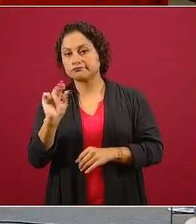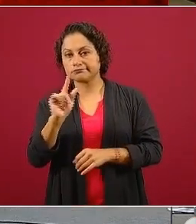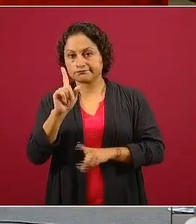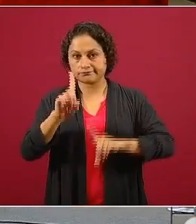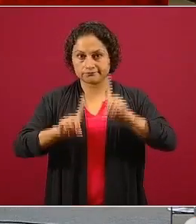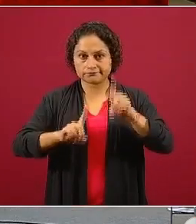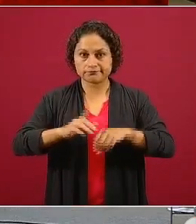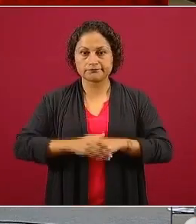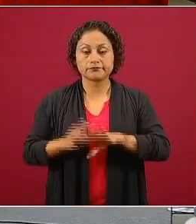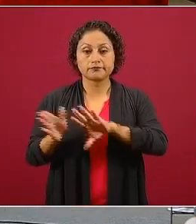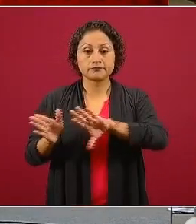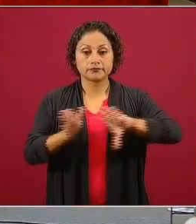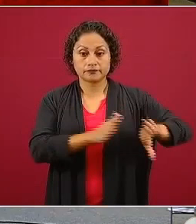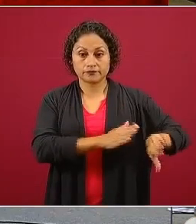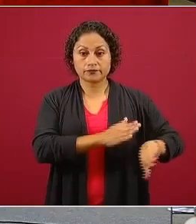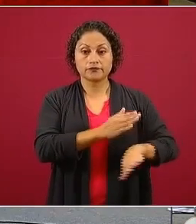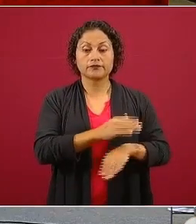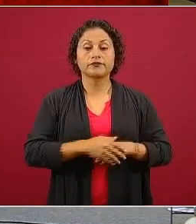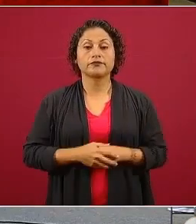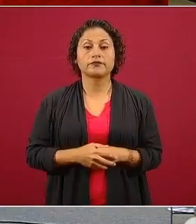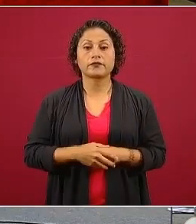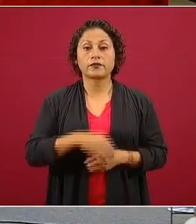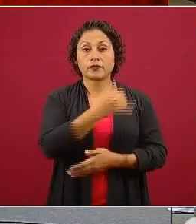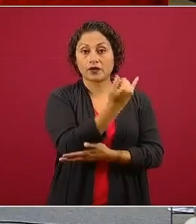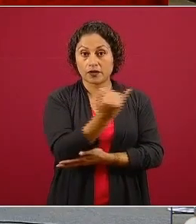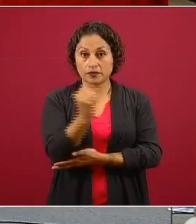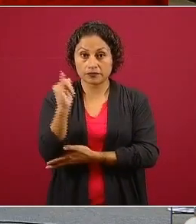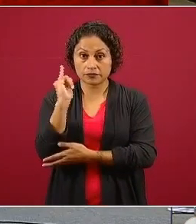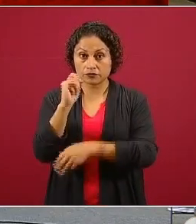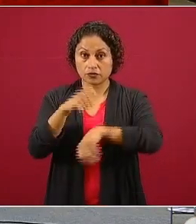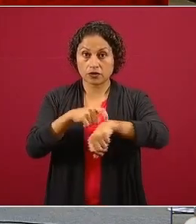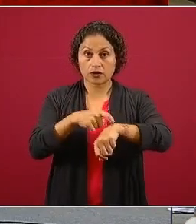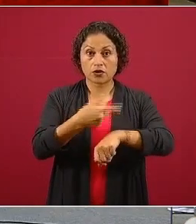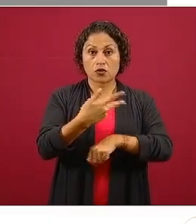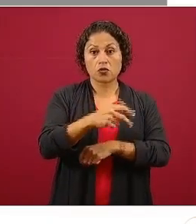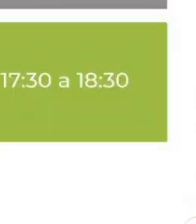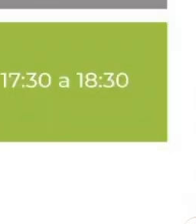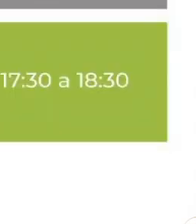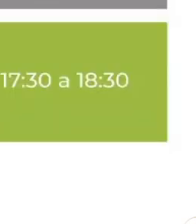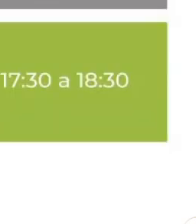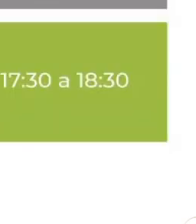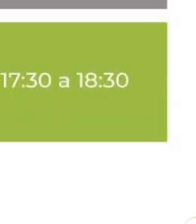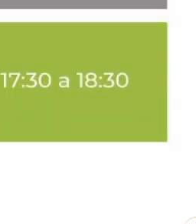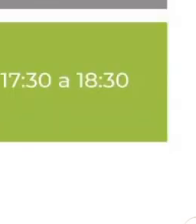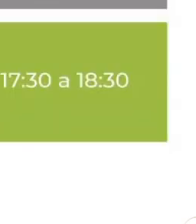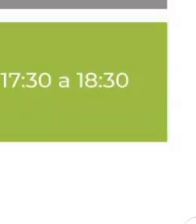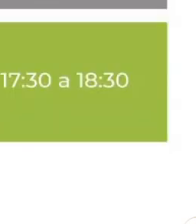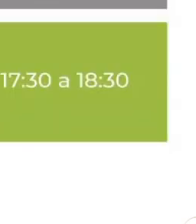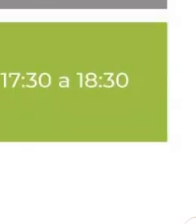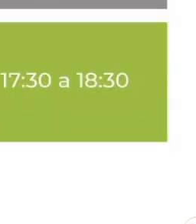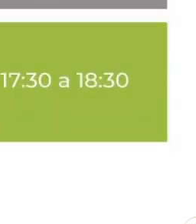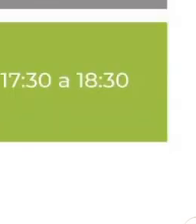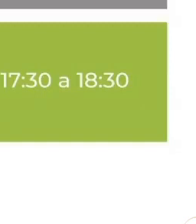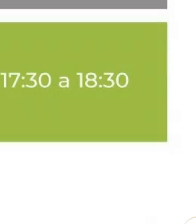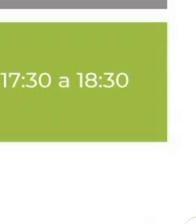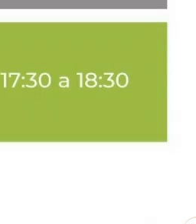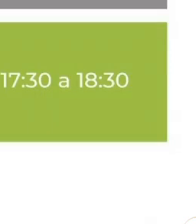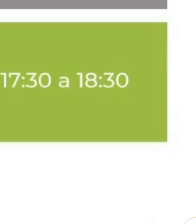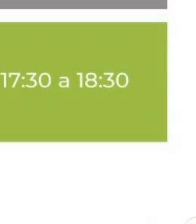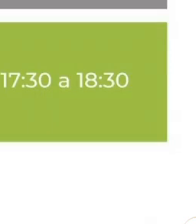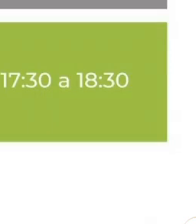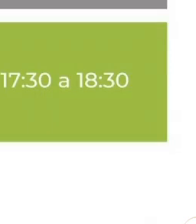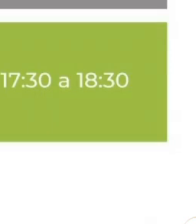Preescolar se va a transmitir de ocho a nueve de la mañana, en la opción uno, en el canal